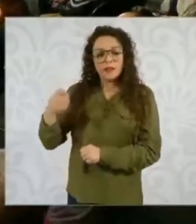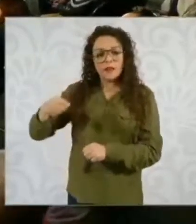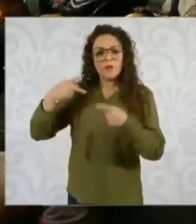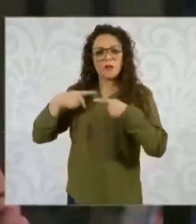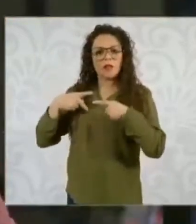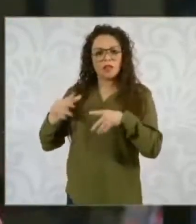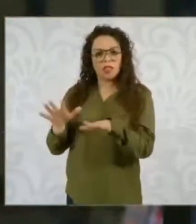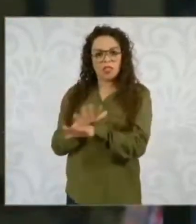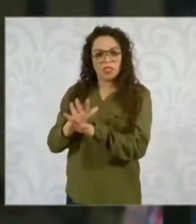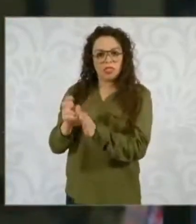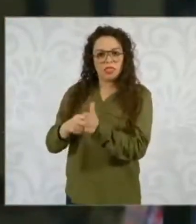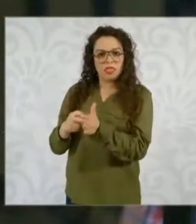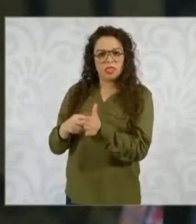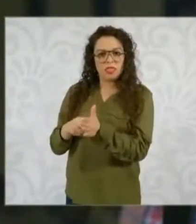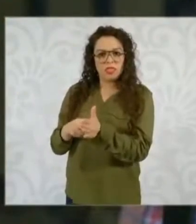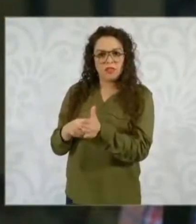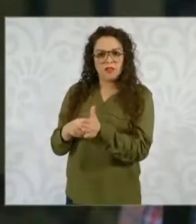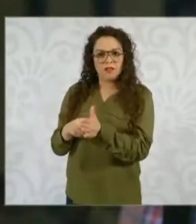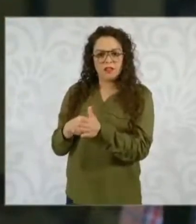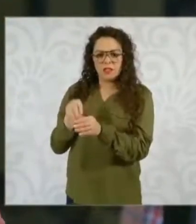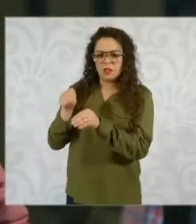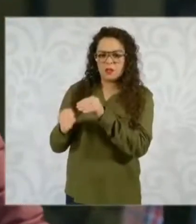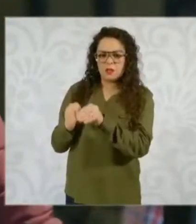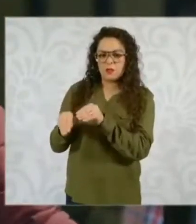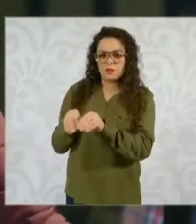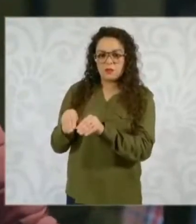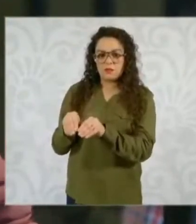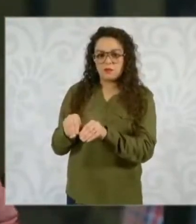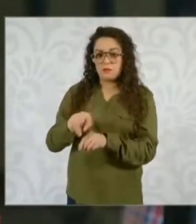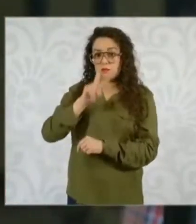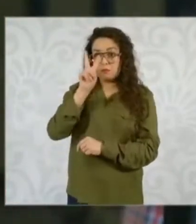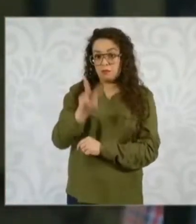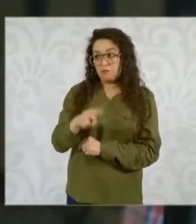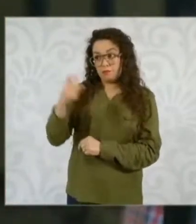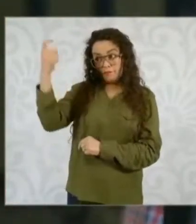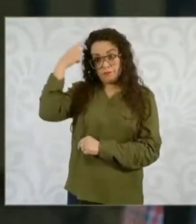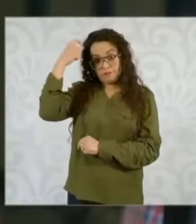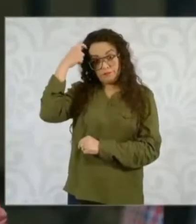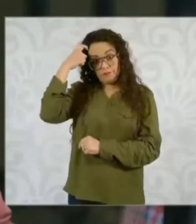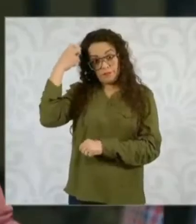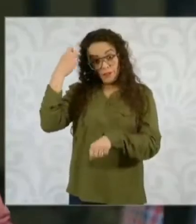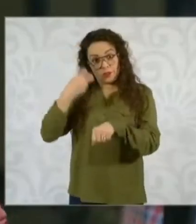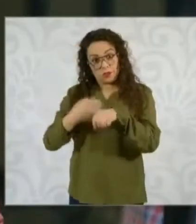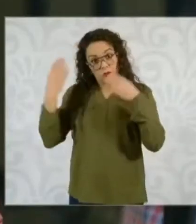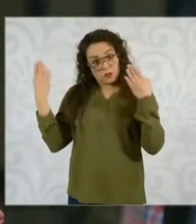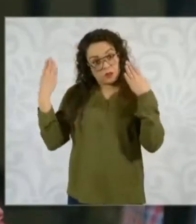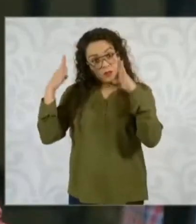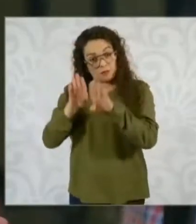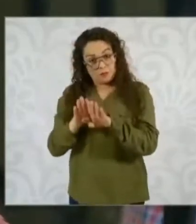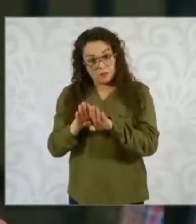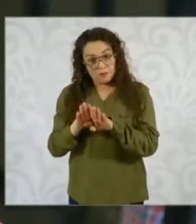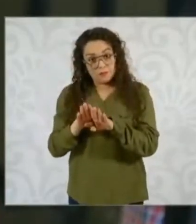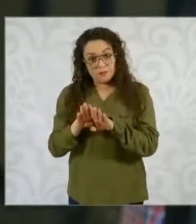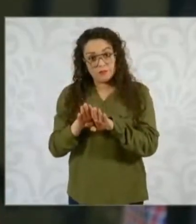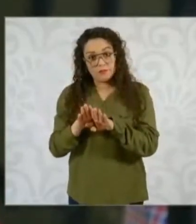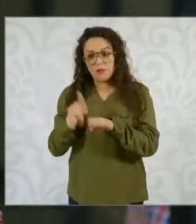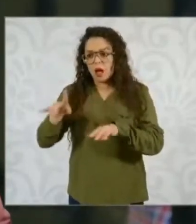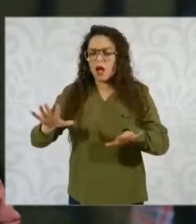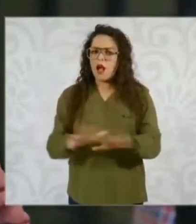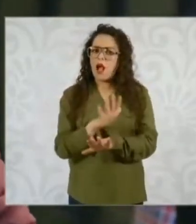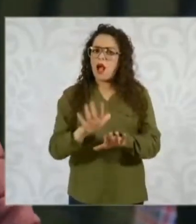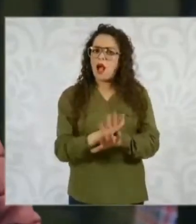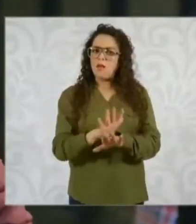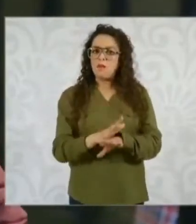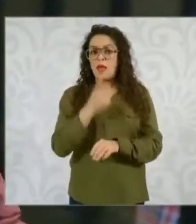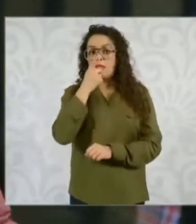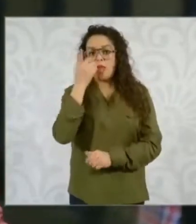la verdad es lamentable que haya habido, le llaman vacas sagradas del periodismo ahí en ese juicio y matizaran diciendo